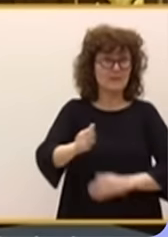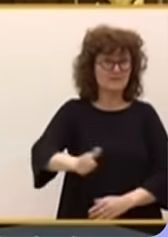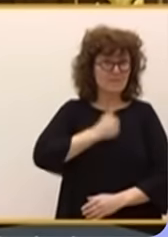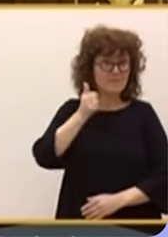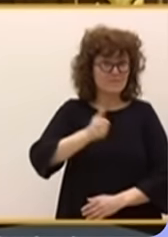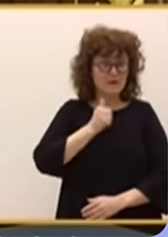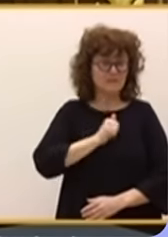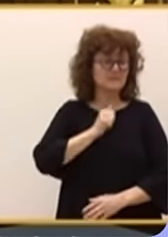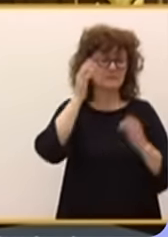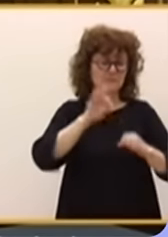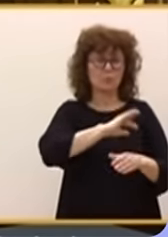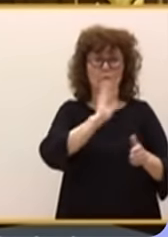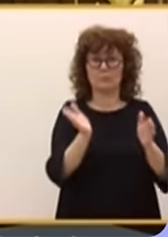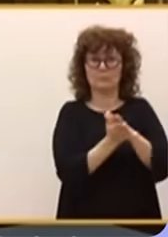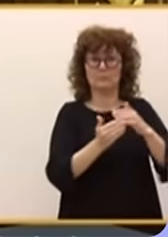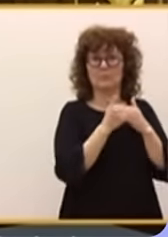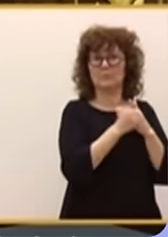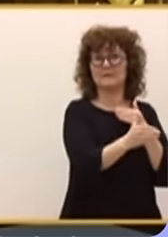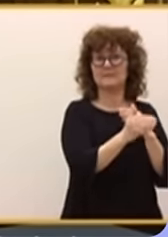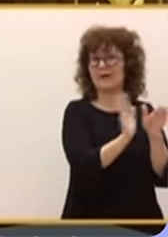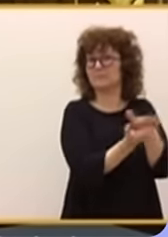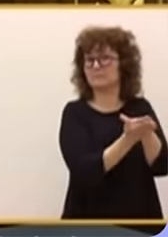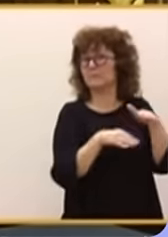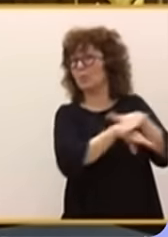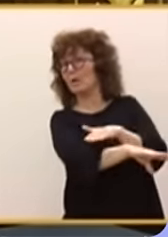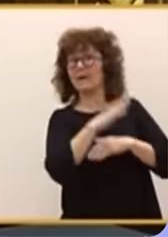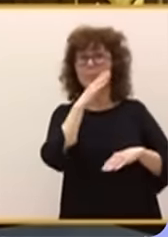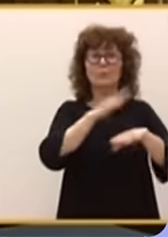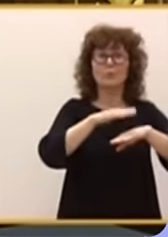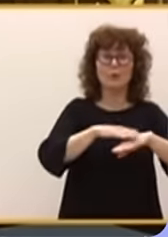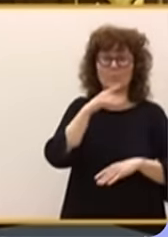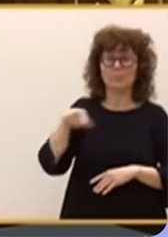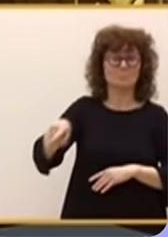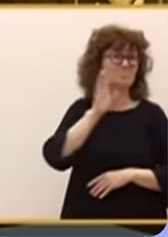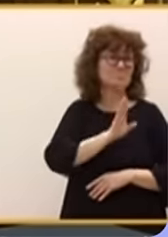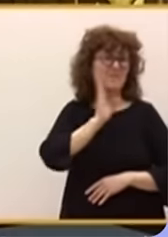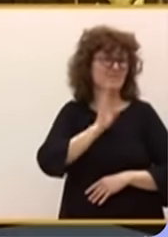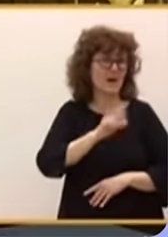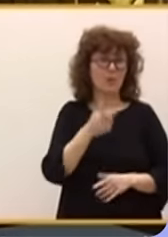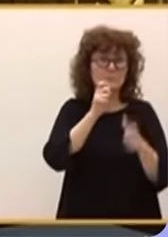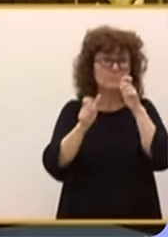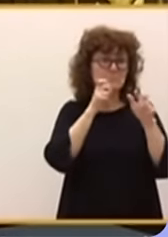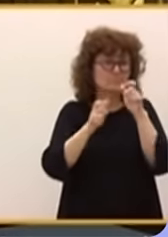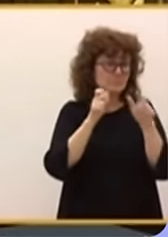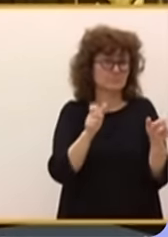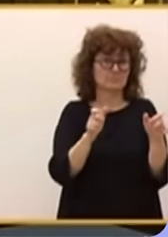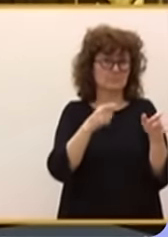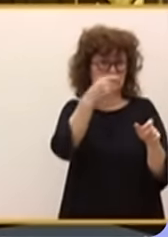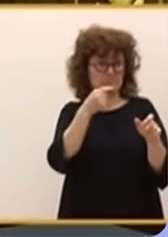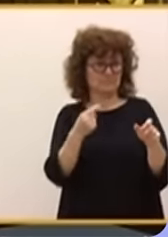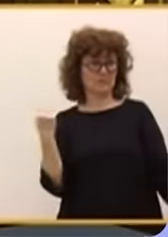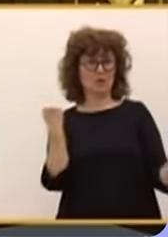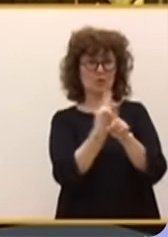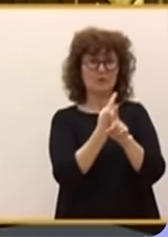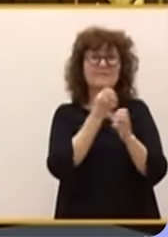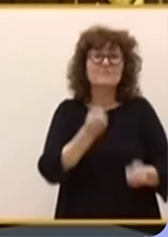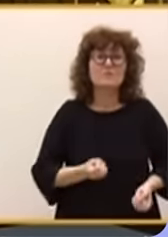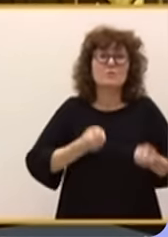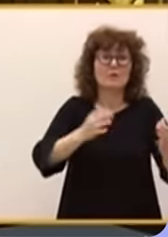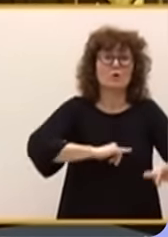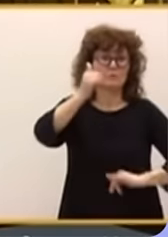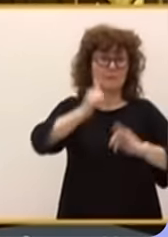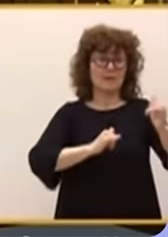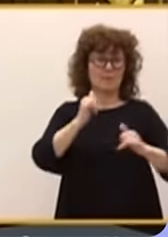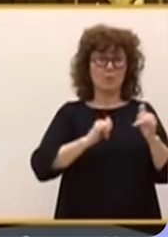ultraderechistas sin más. Porque lo único que hay es fango. Una colección de bulos y de difamaciones, de informaciones manipuladas y acusaciones